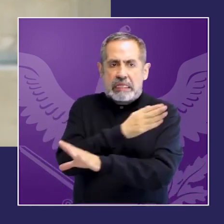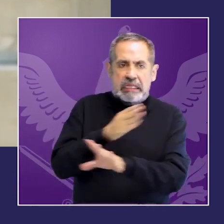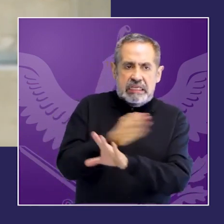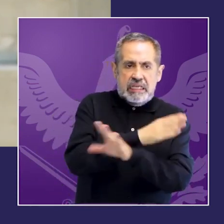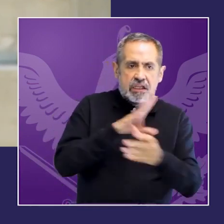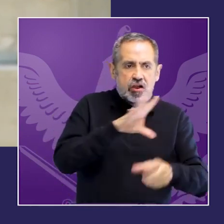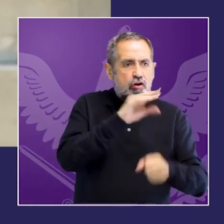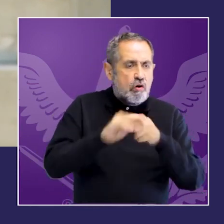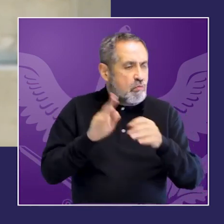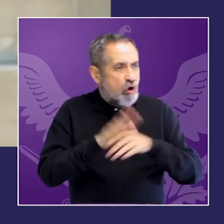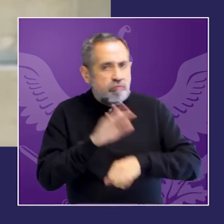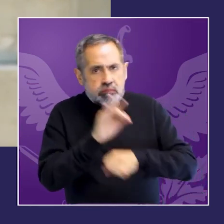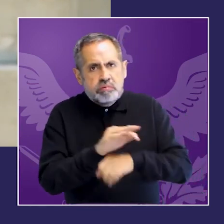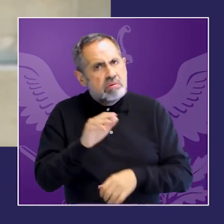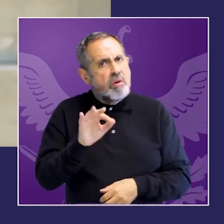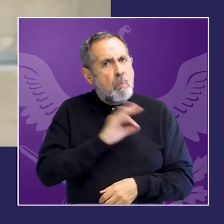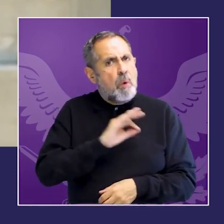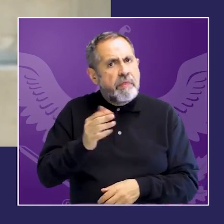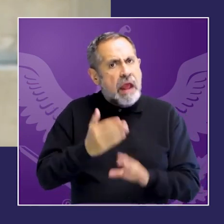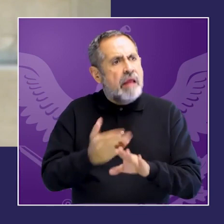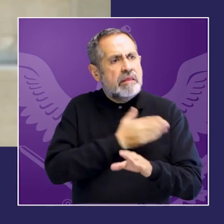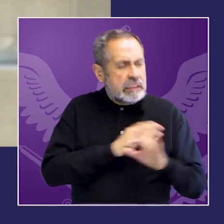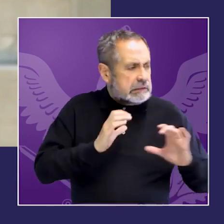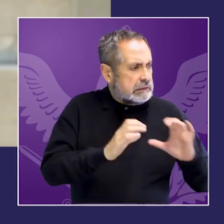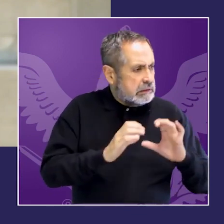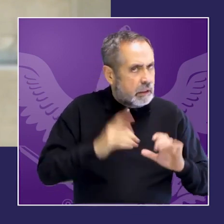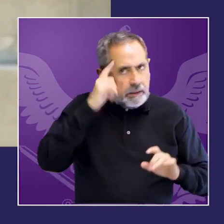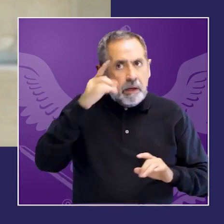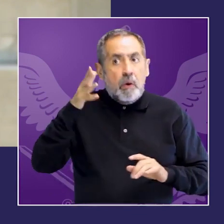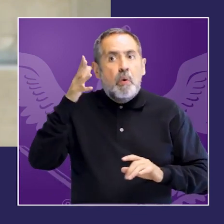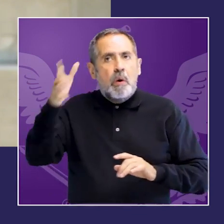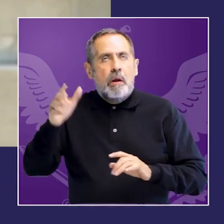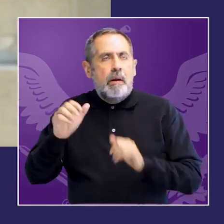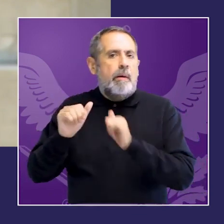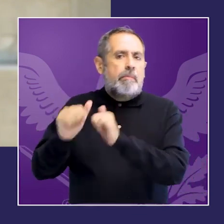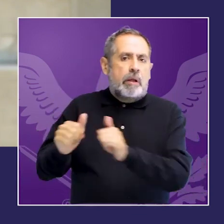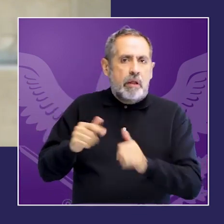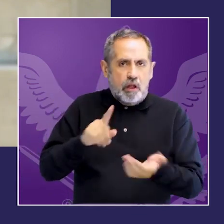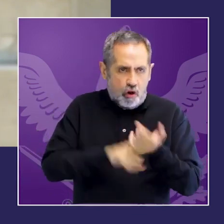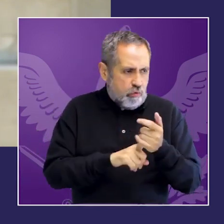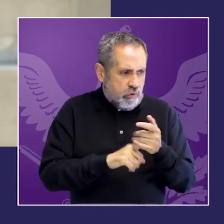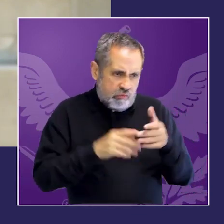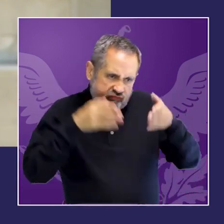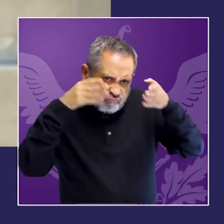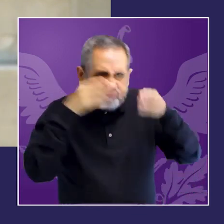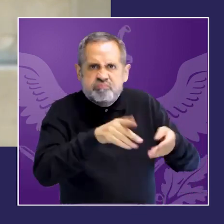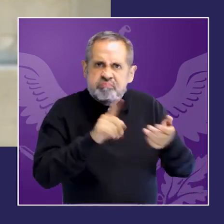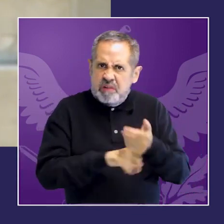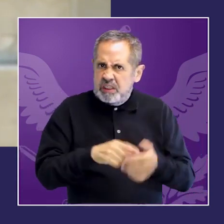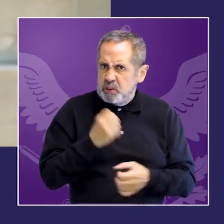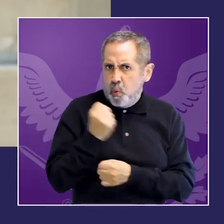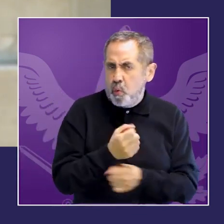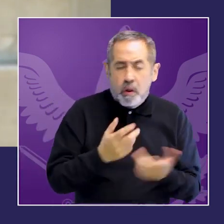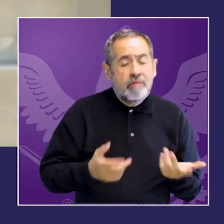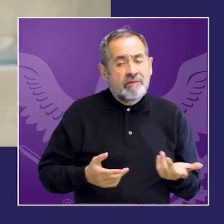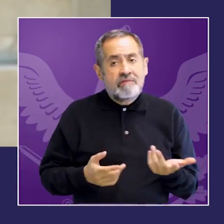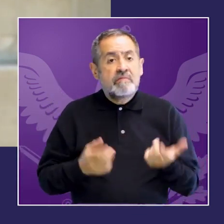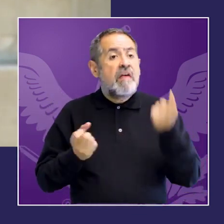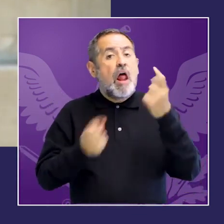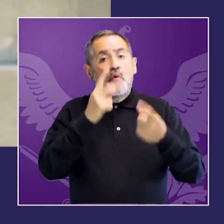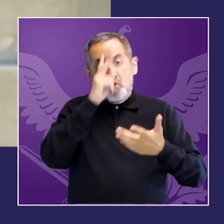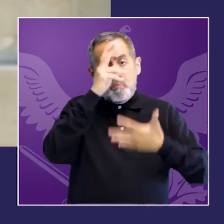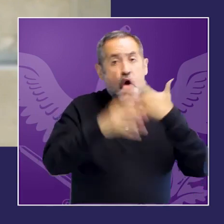algunos casos puede prevenir hechos futuros si actúa de alguna manera más interesante en algunos casos de violencias